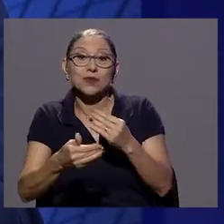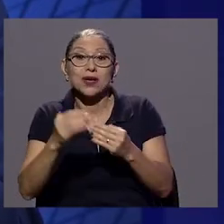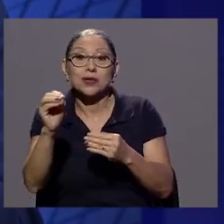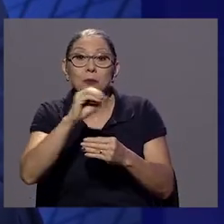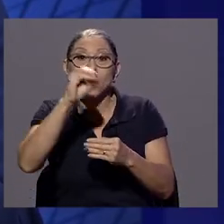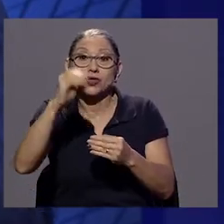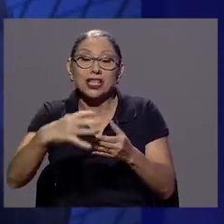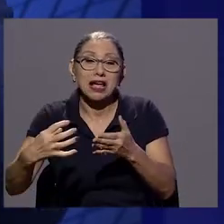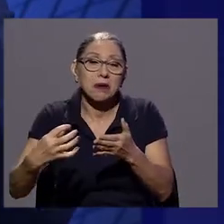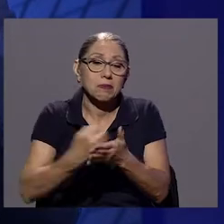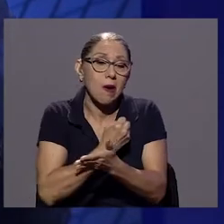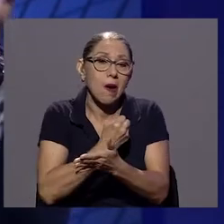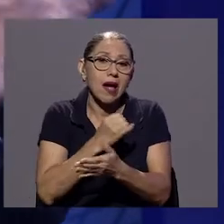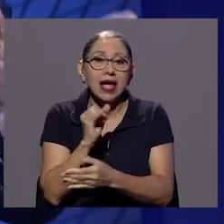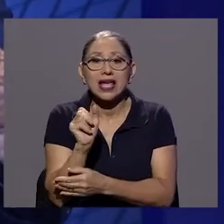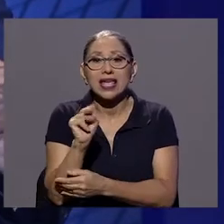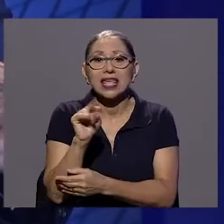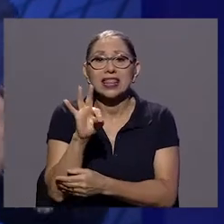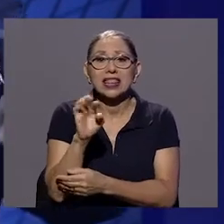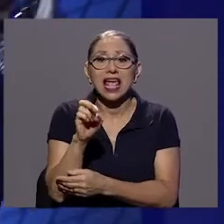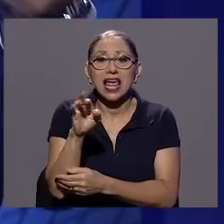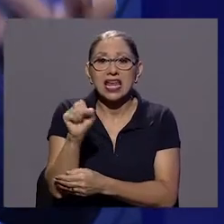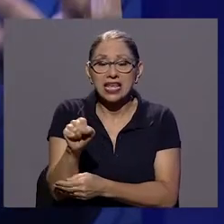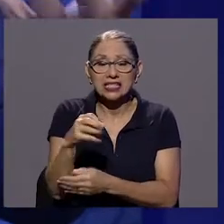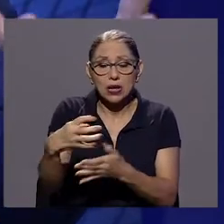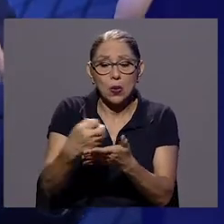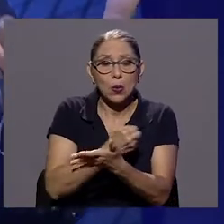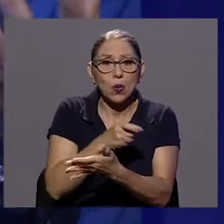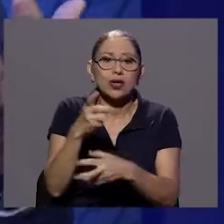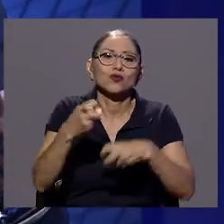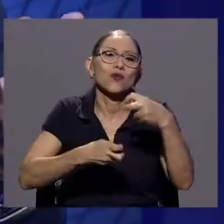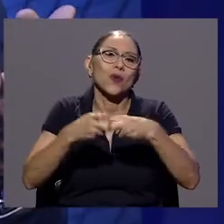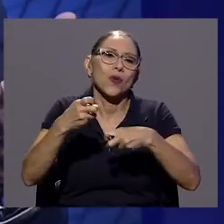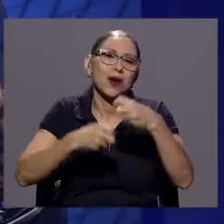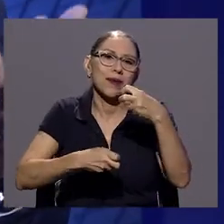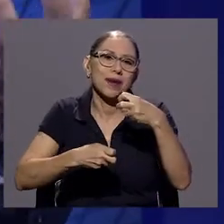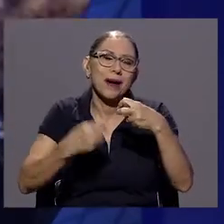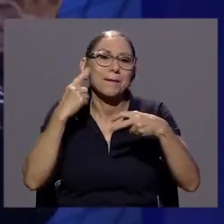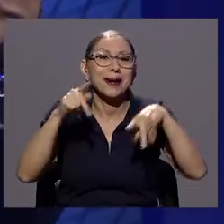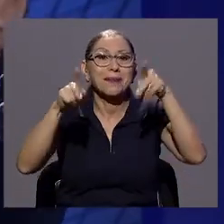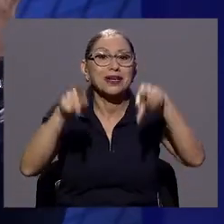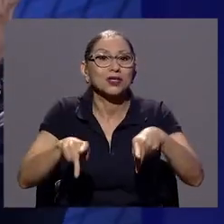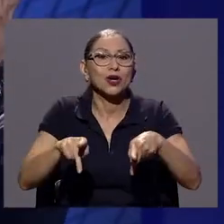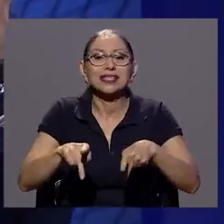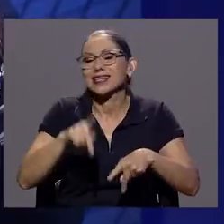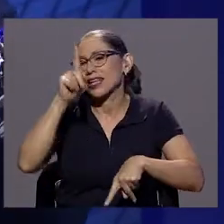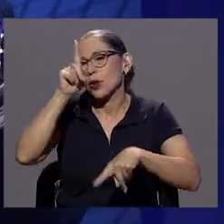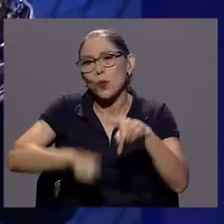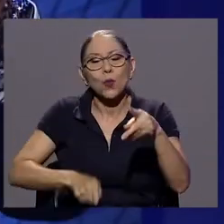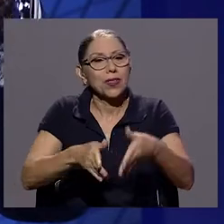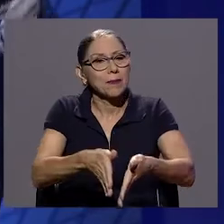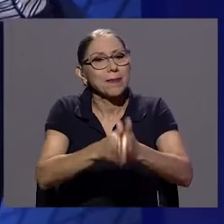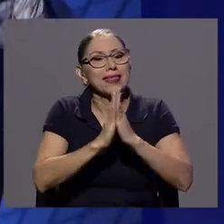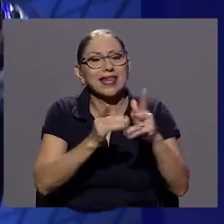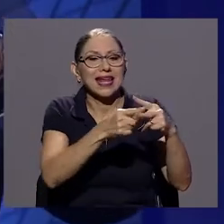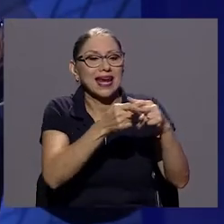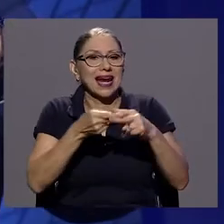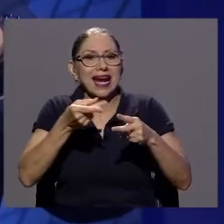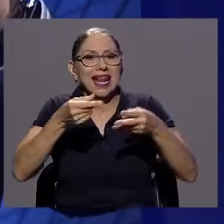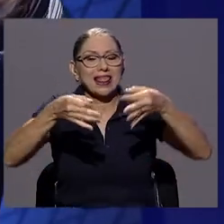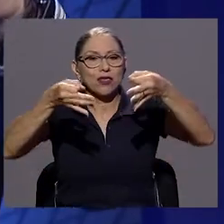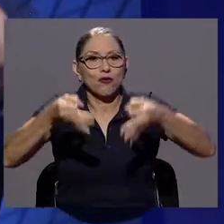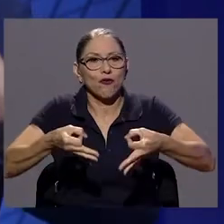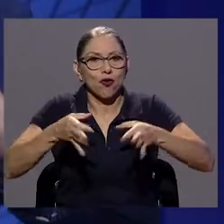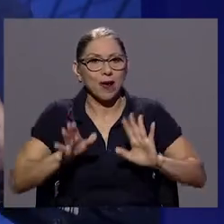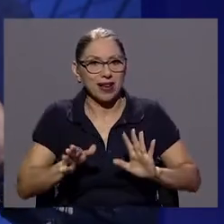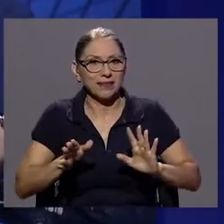población que no tiene acceso al crédito formal. El crédito formal tiende en promedio